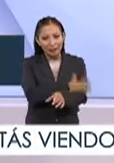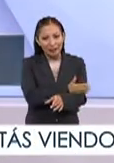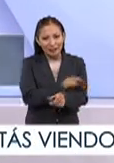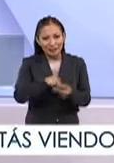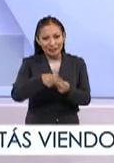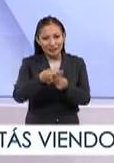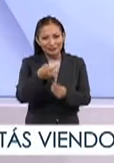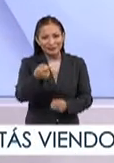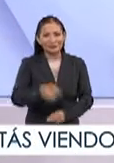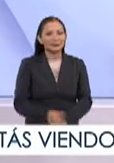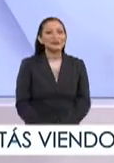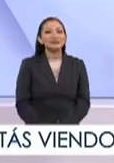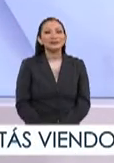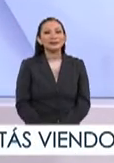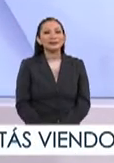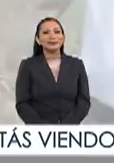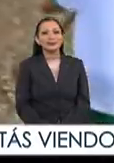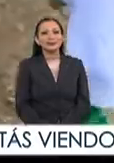iniciamos.